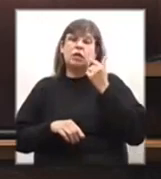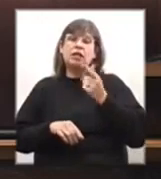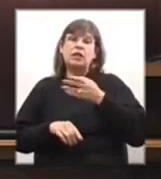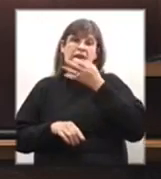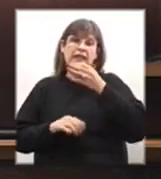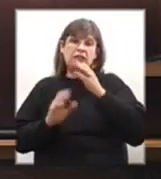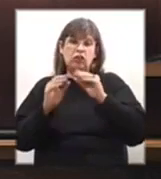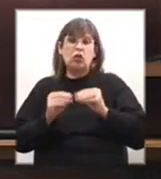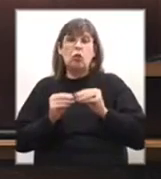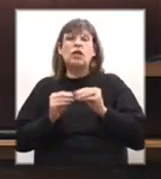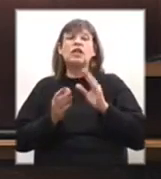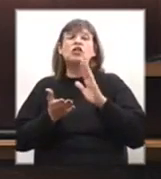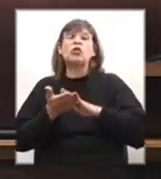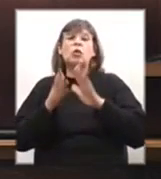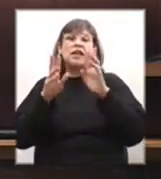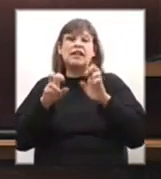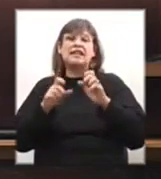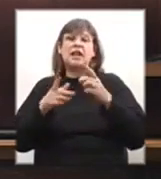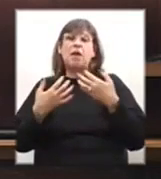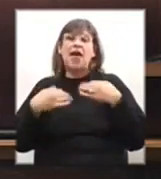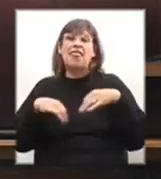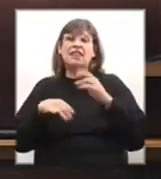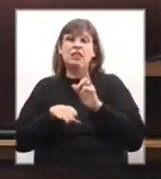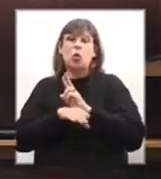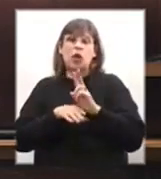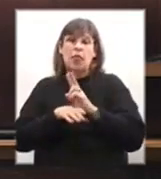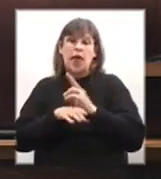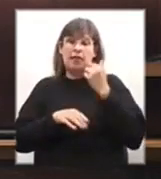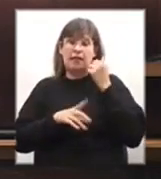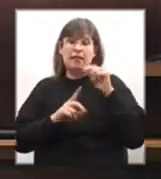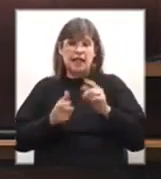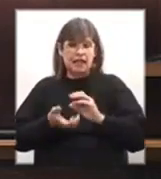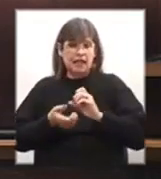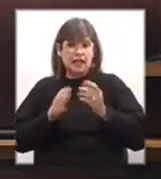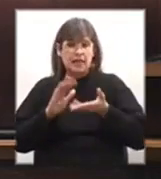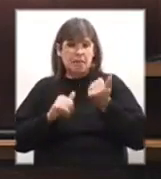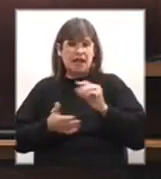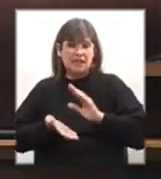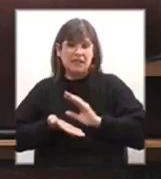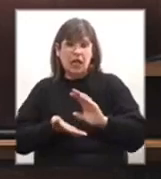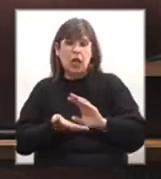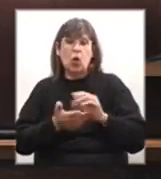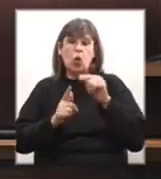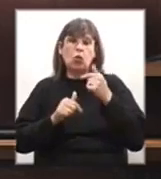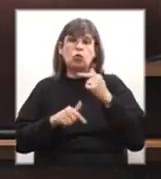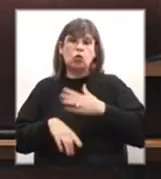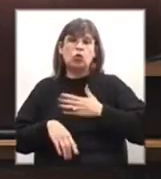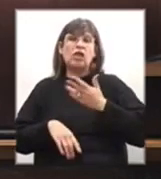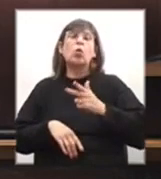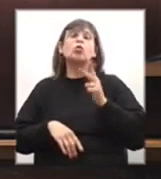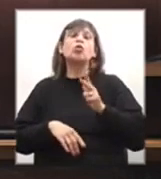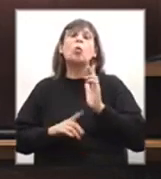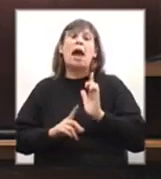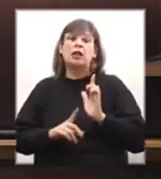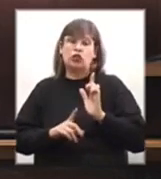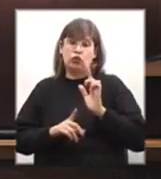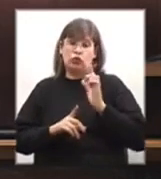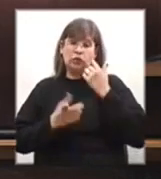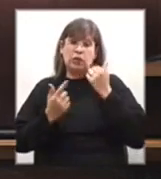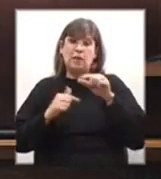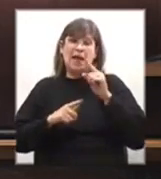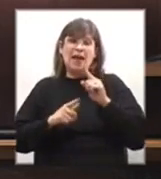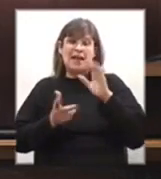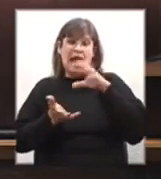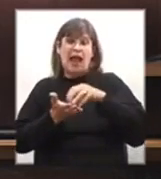seguridad y aquí hablamos de dotar de mayor recursos en materia de recursos humanos para que la